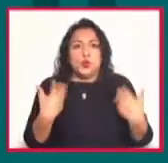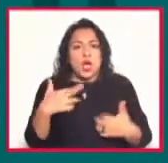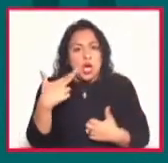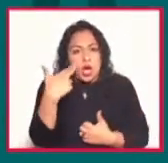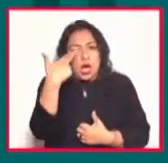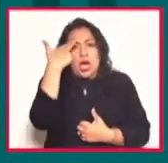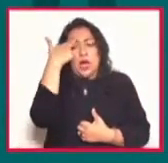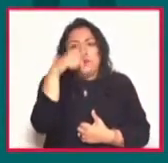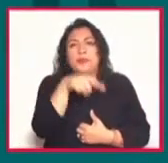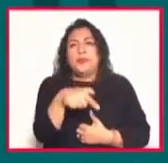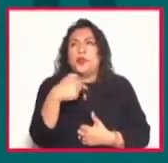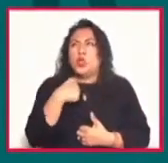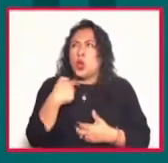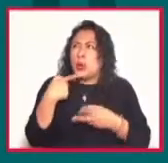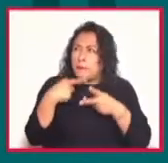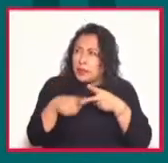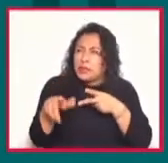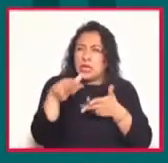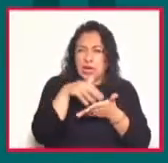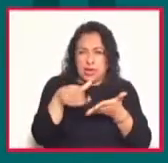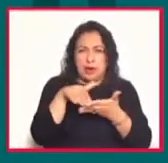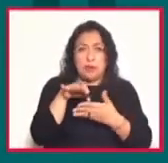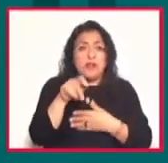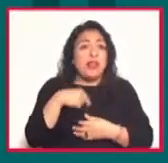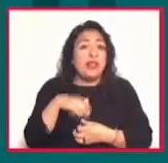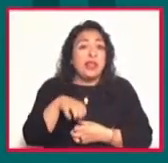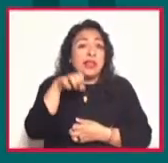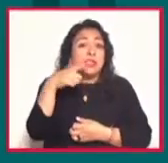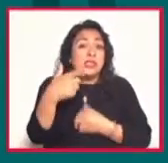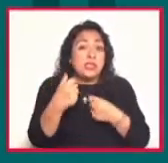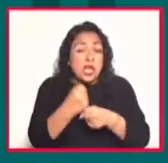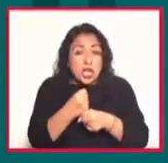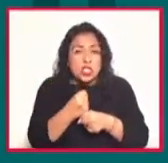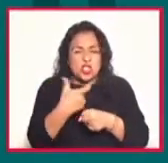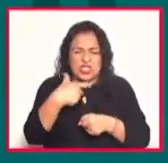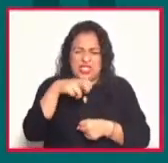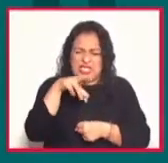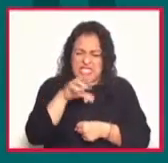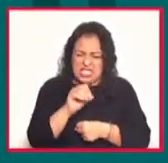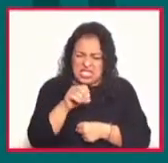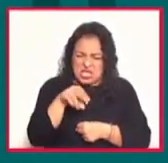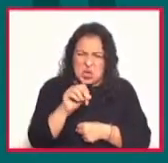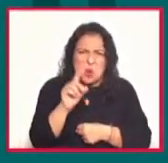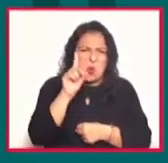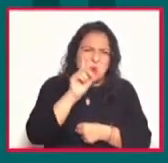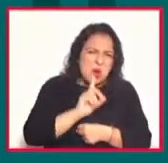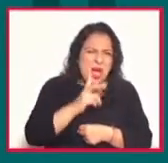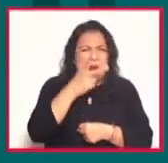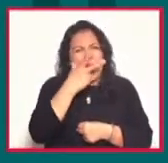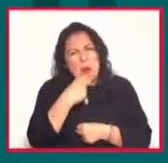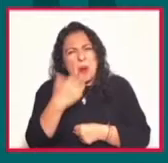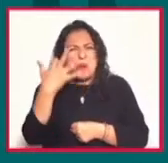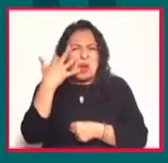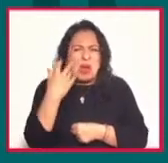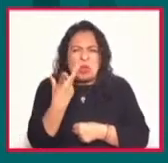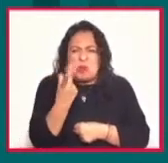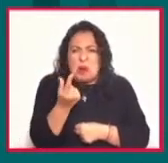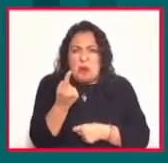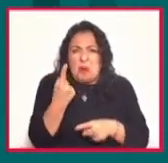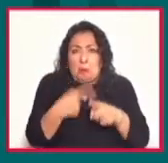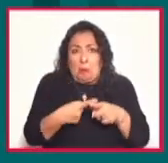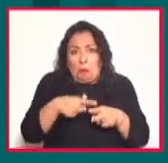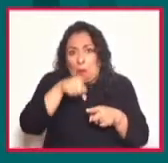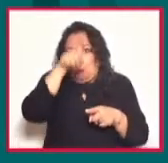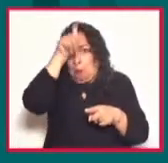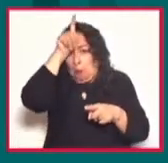empecé a leer a Mafalda con siete años. Yo no sabía si Quino era hombre, mujer, gato, perro, ni idea. Yo solamente sabía que había una